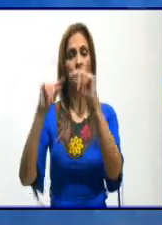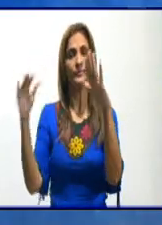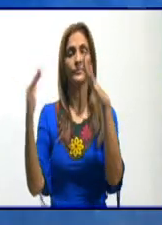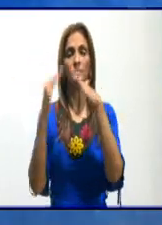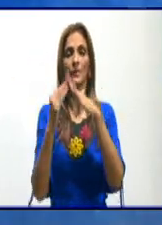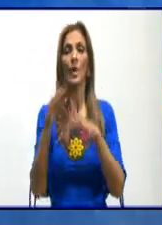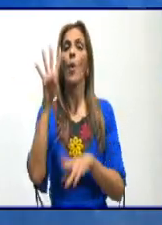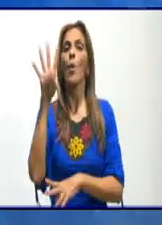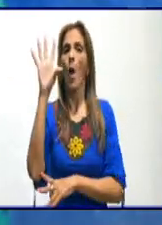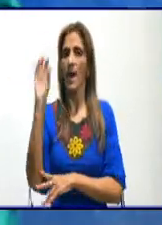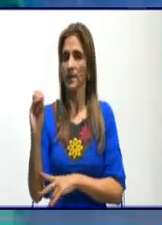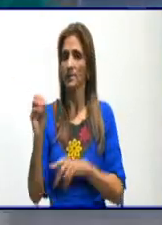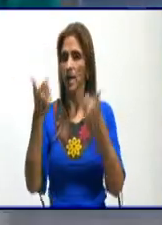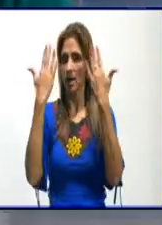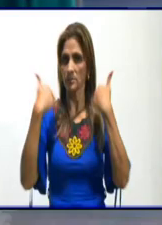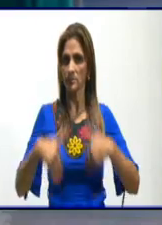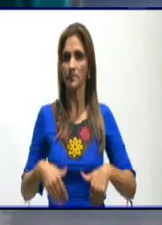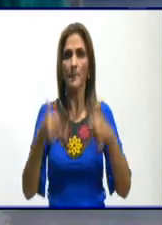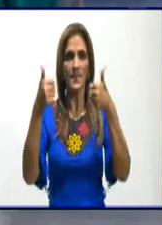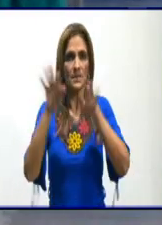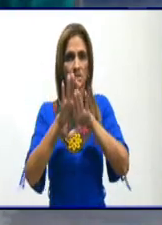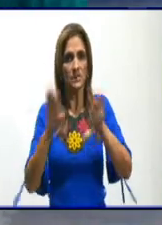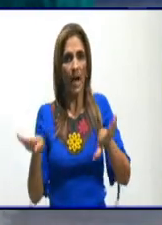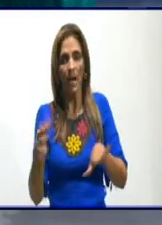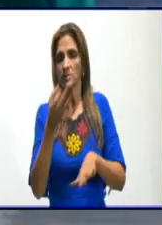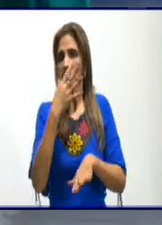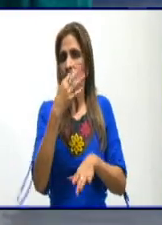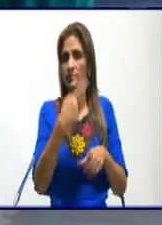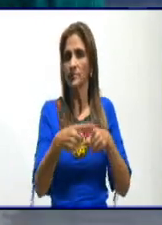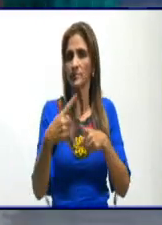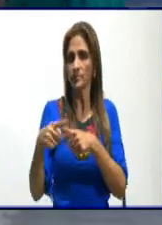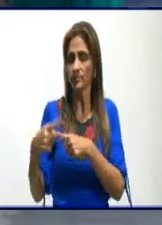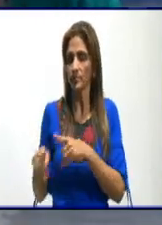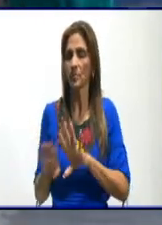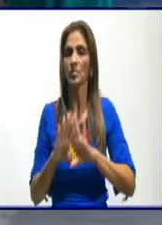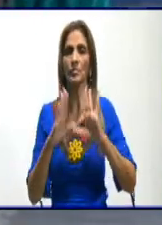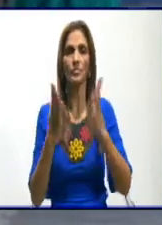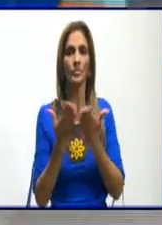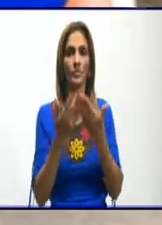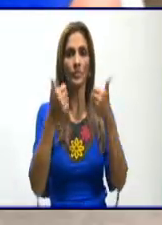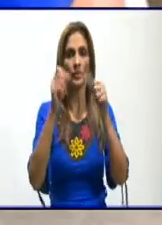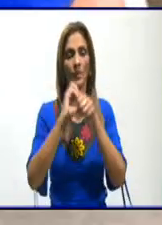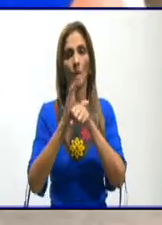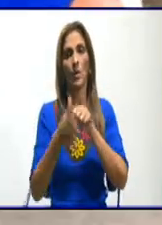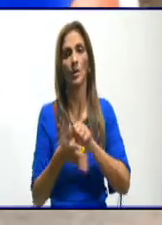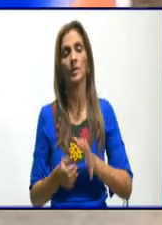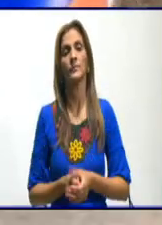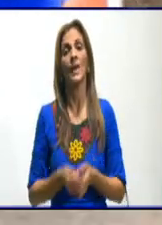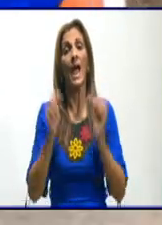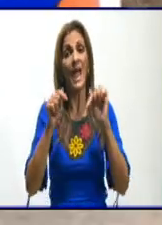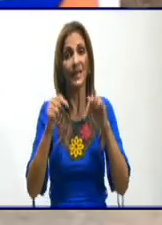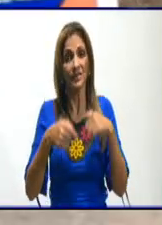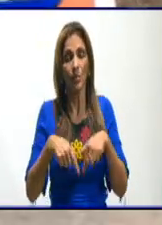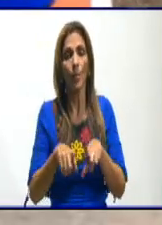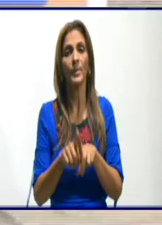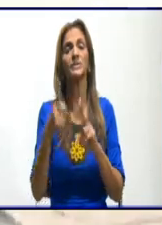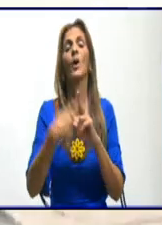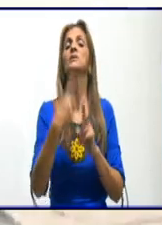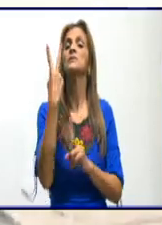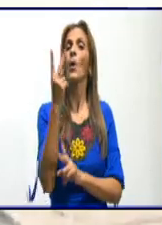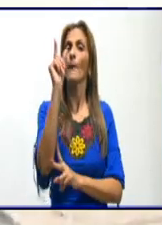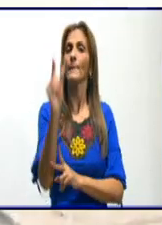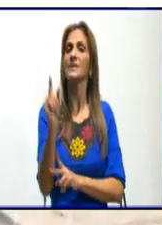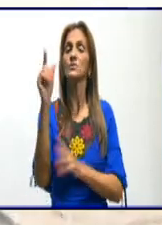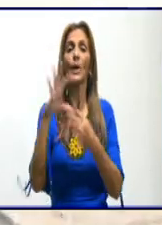tuvimos 40 recuperados y ya acumulamos 1.670 pacientes recuperados. Tenemos en estos momentos dos pacientes